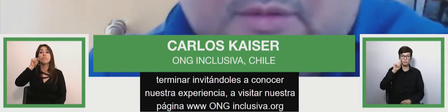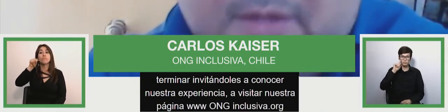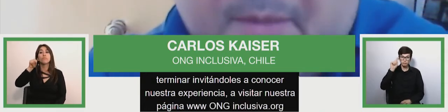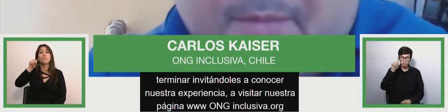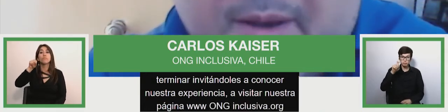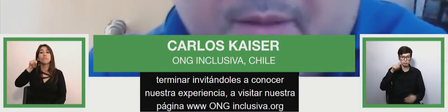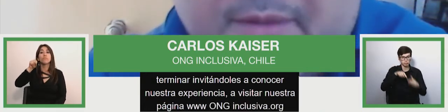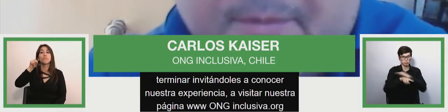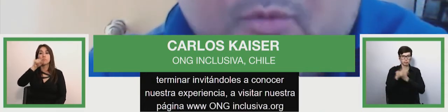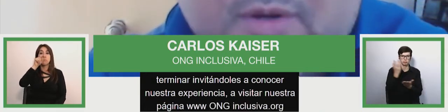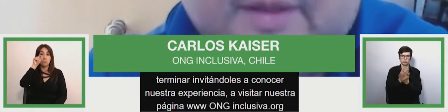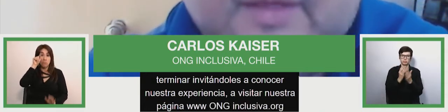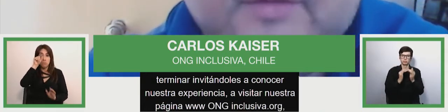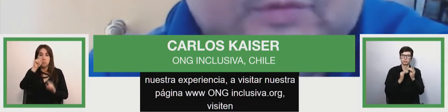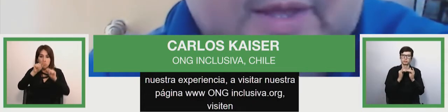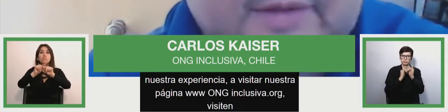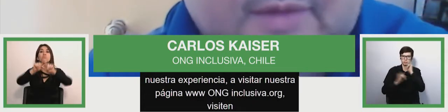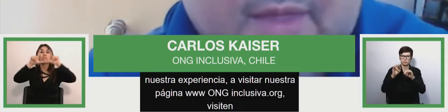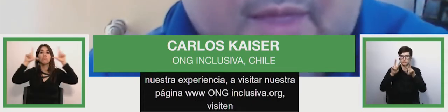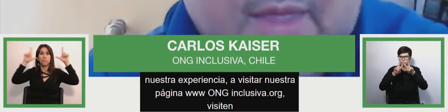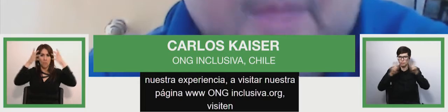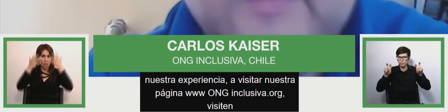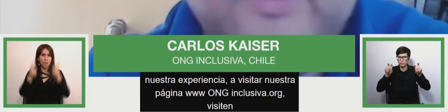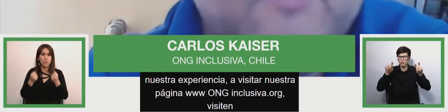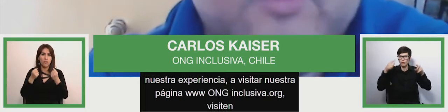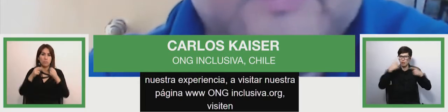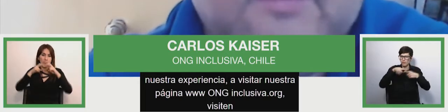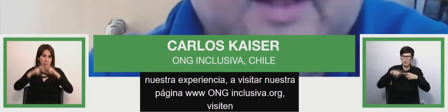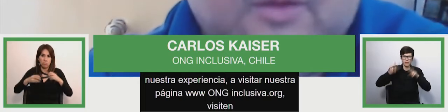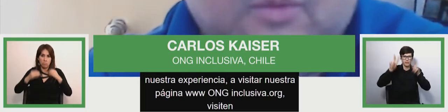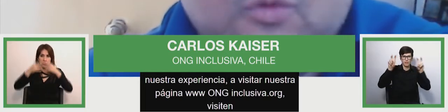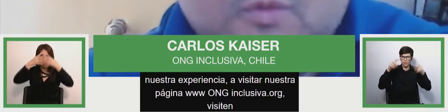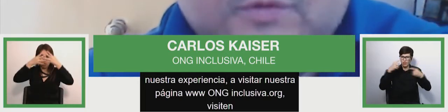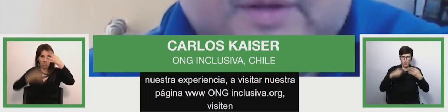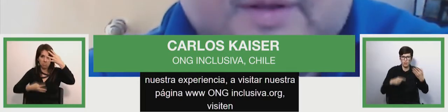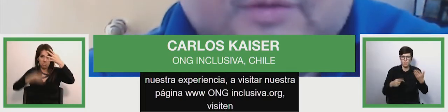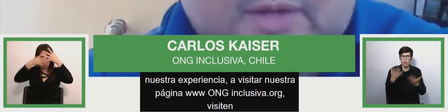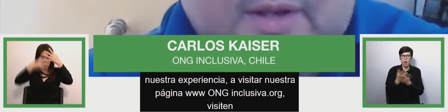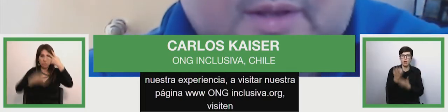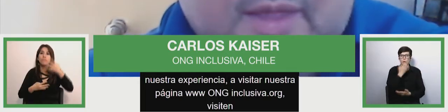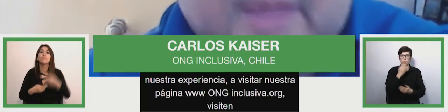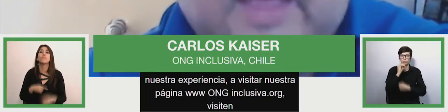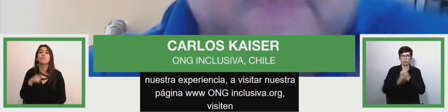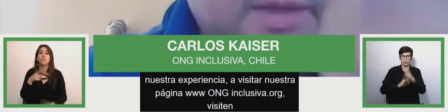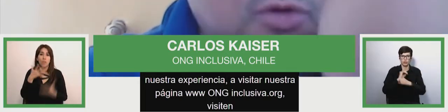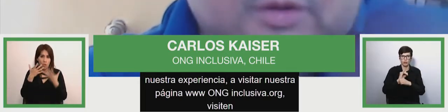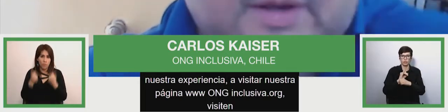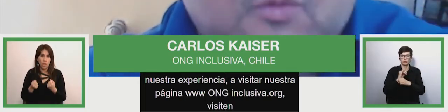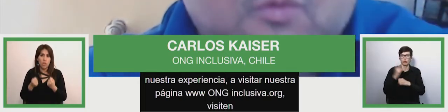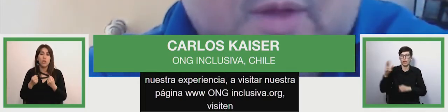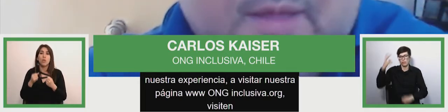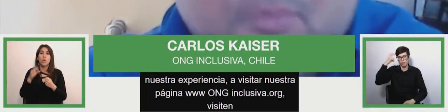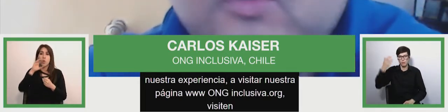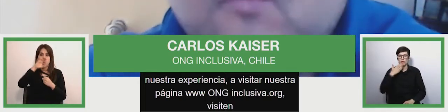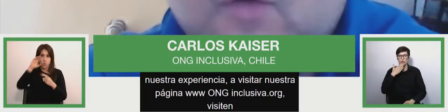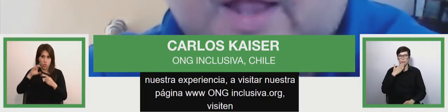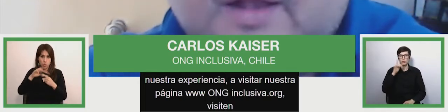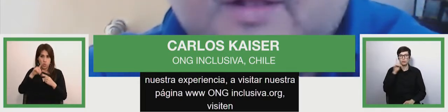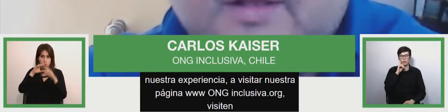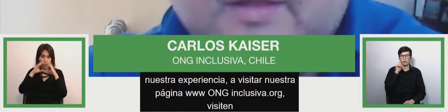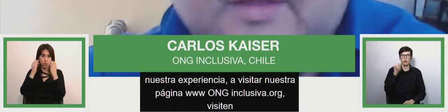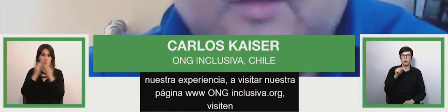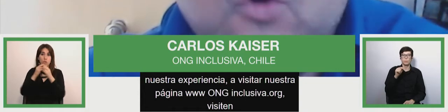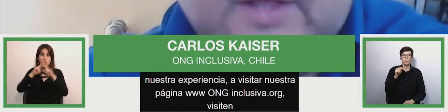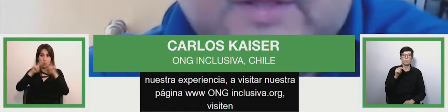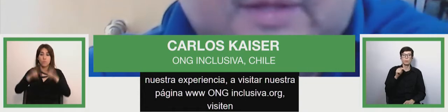temas y van a también nuestras redes sociales queremos recibirles en nuestro curso internacional en México tenemos una punto focal